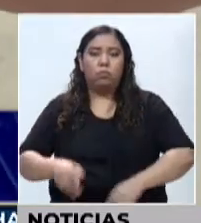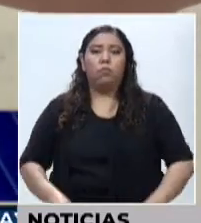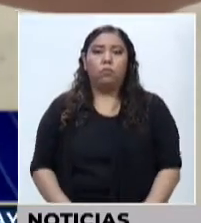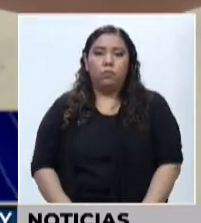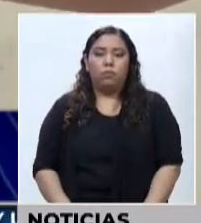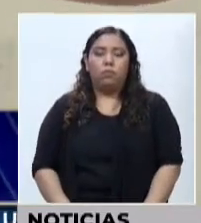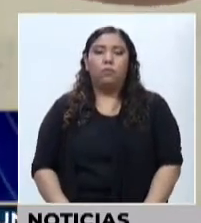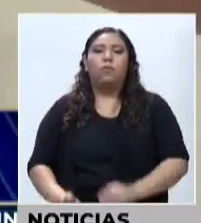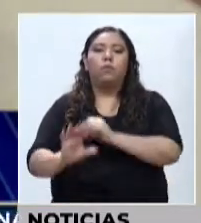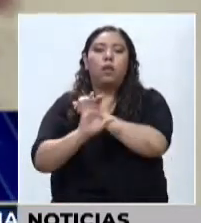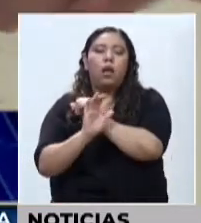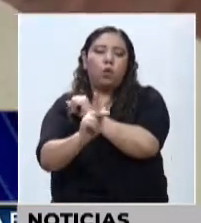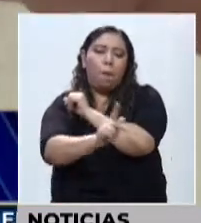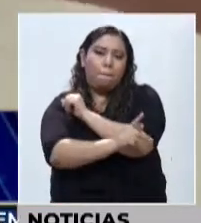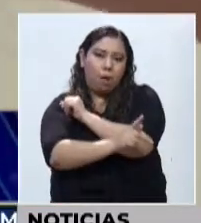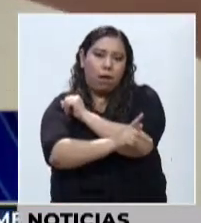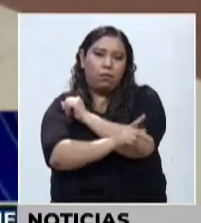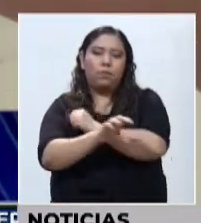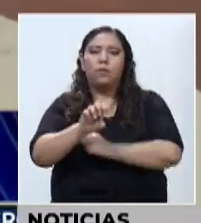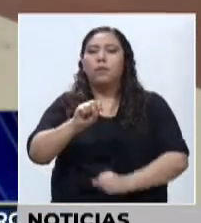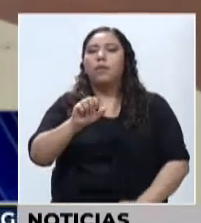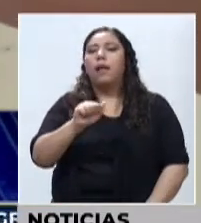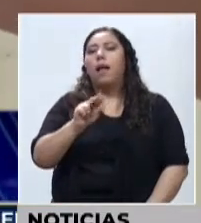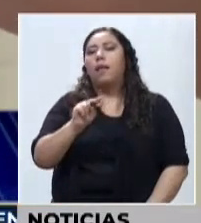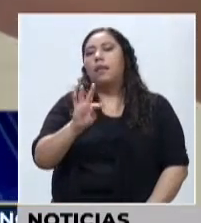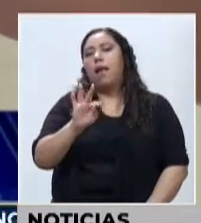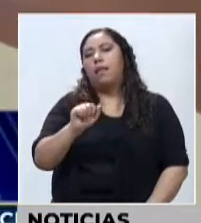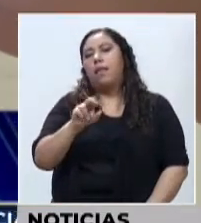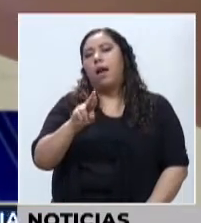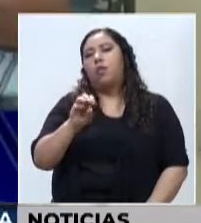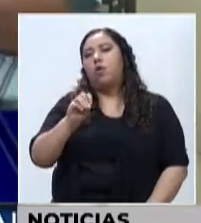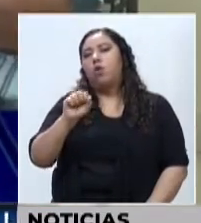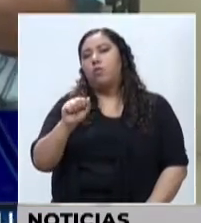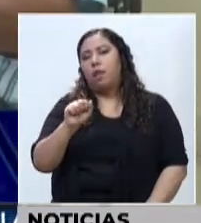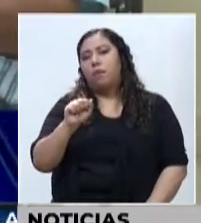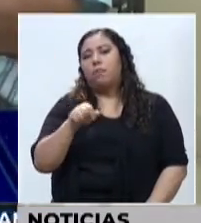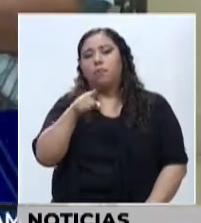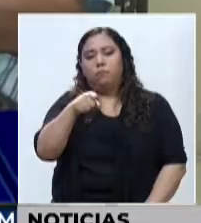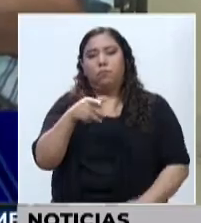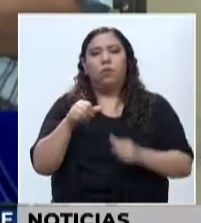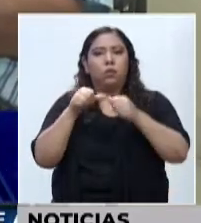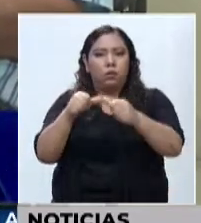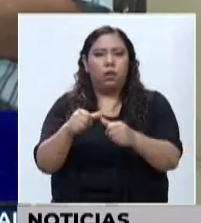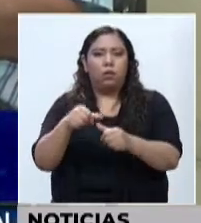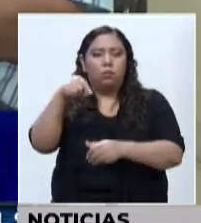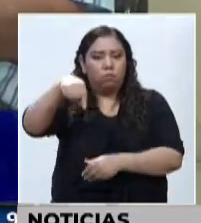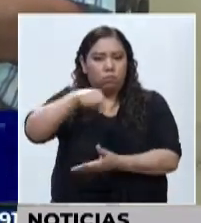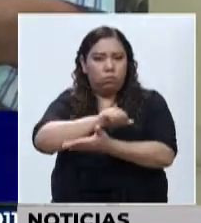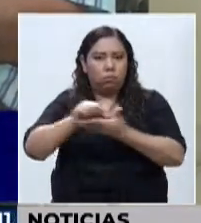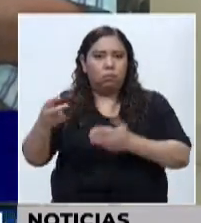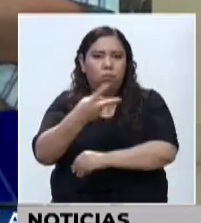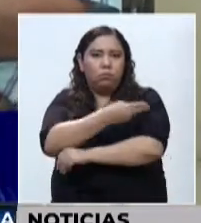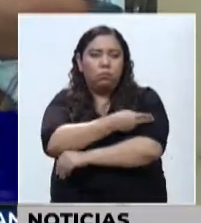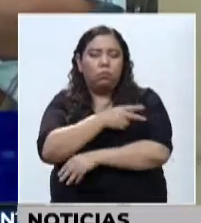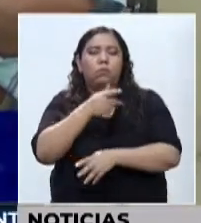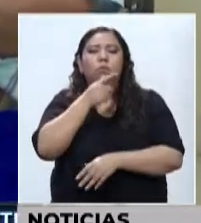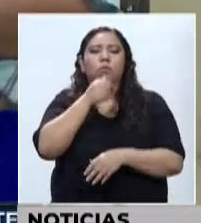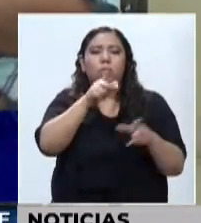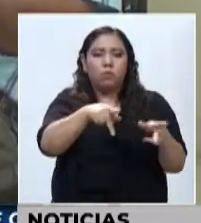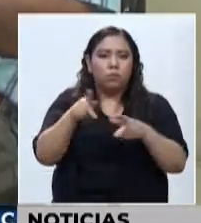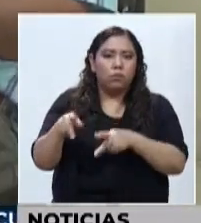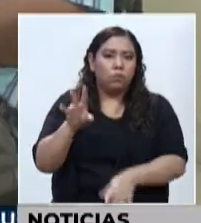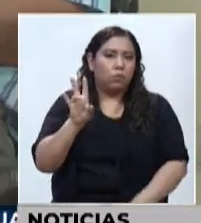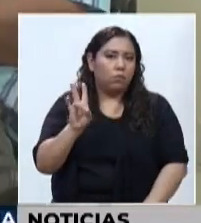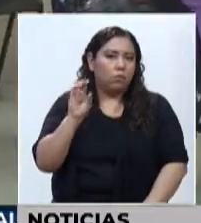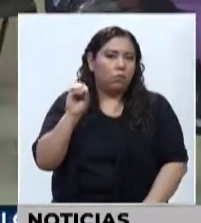Fernández Mejía continúa la vacunación contra la COVID-19. Esta semana se vacunarán a personas mayores de